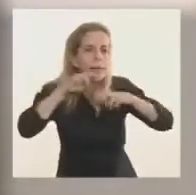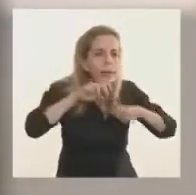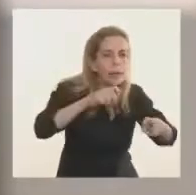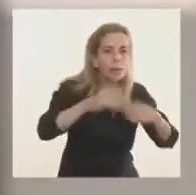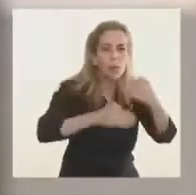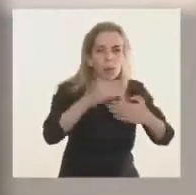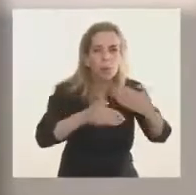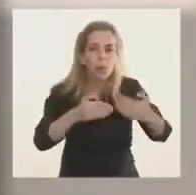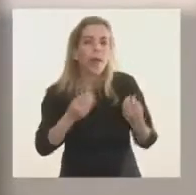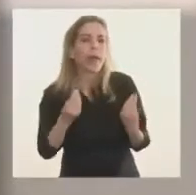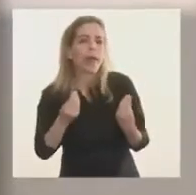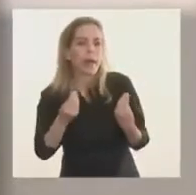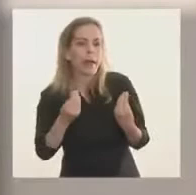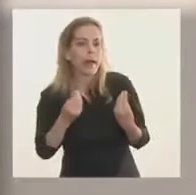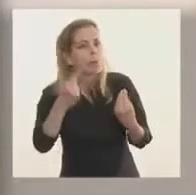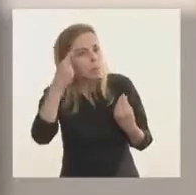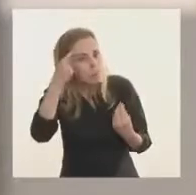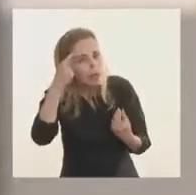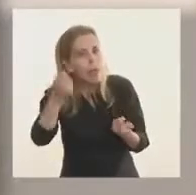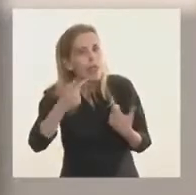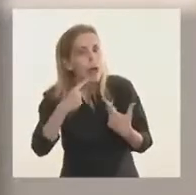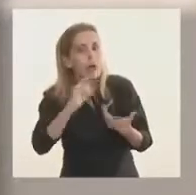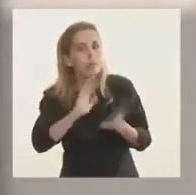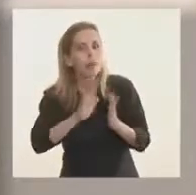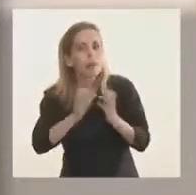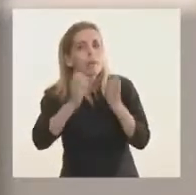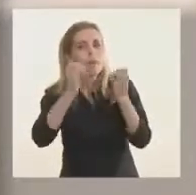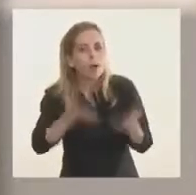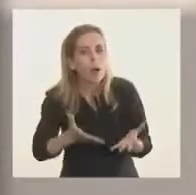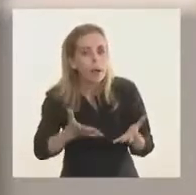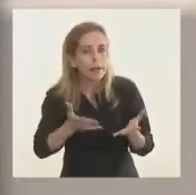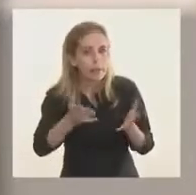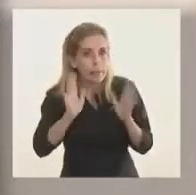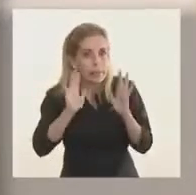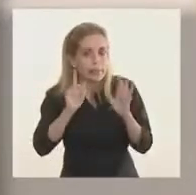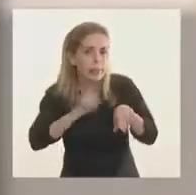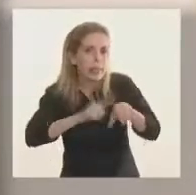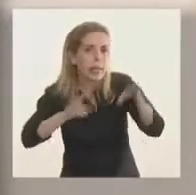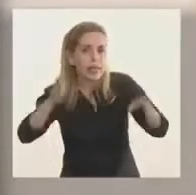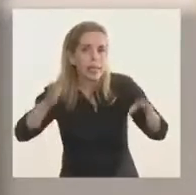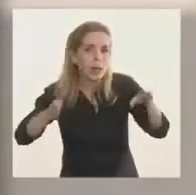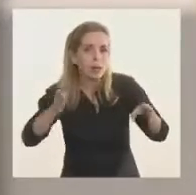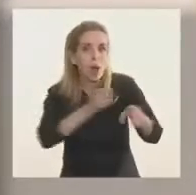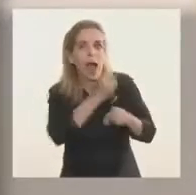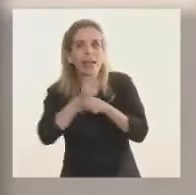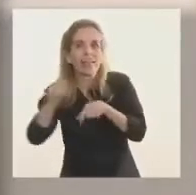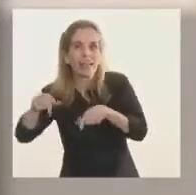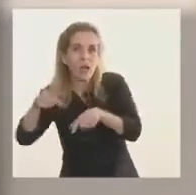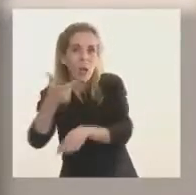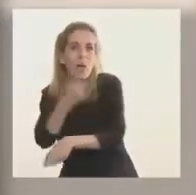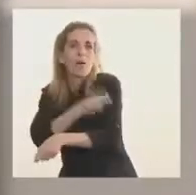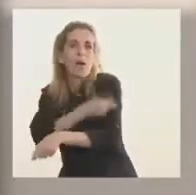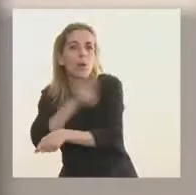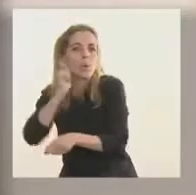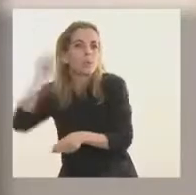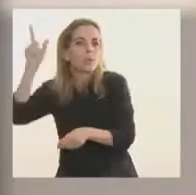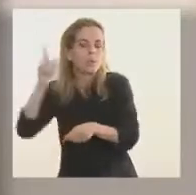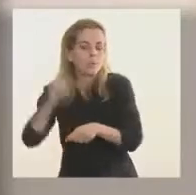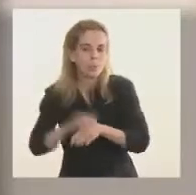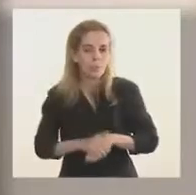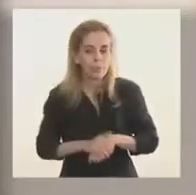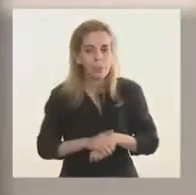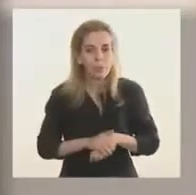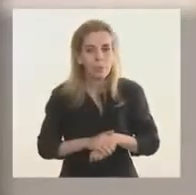acercarnos a tratamientos mejores, mientras ese tránsito hacia la vacuna nos permite llegar con expectativas.